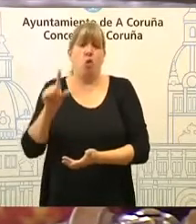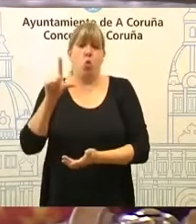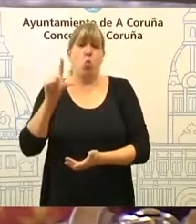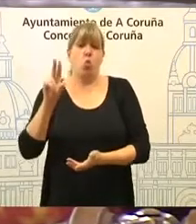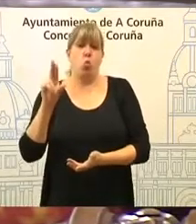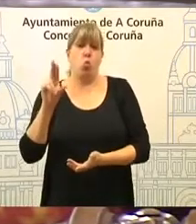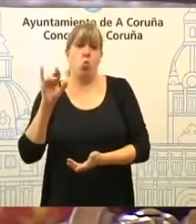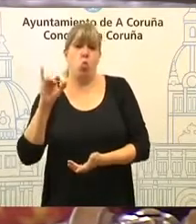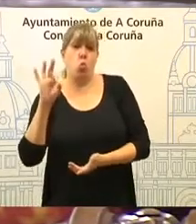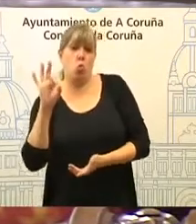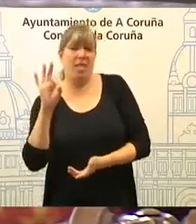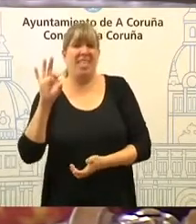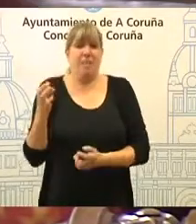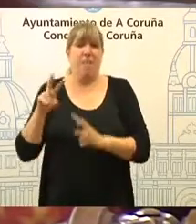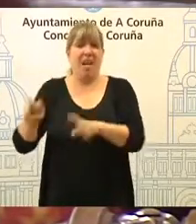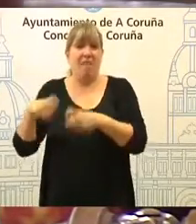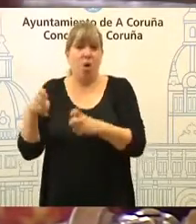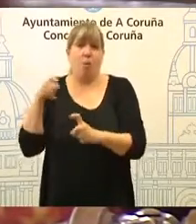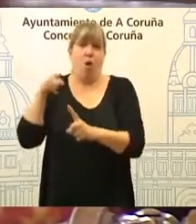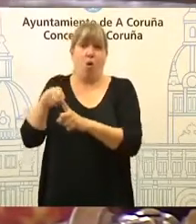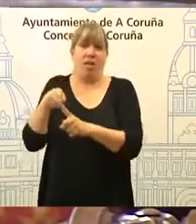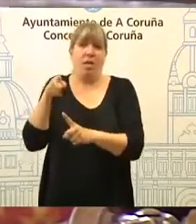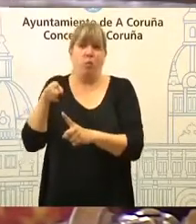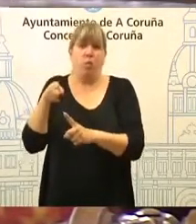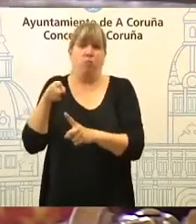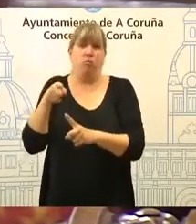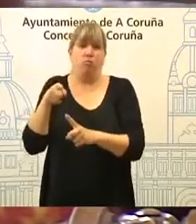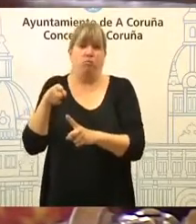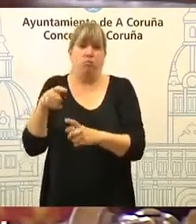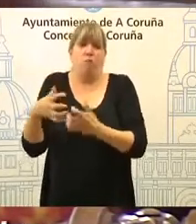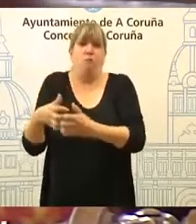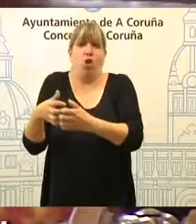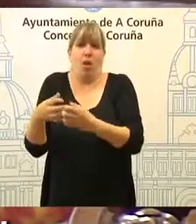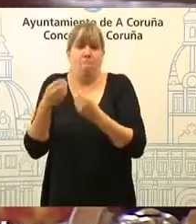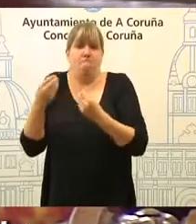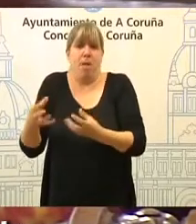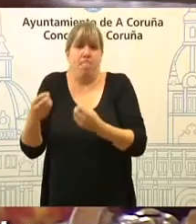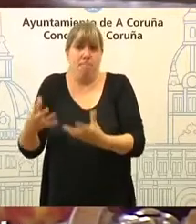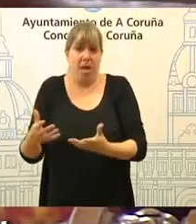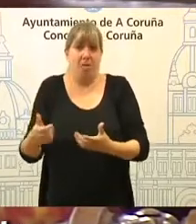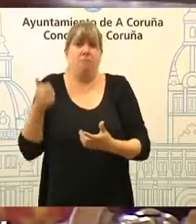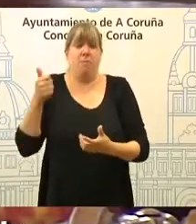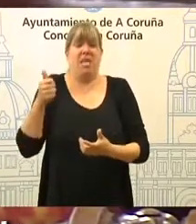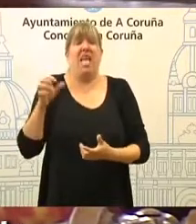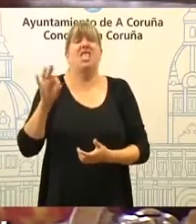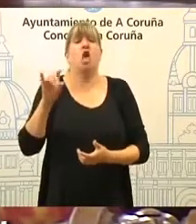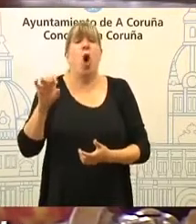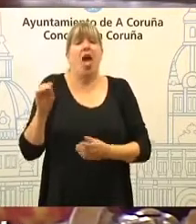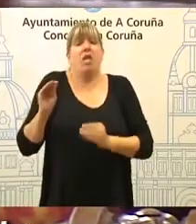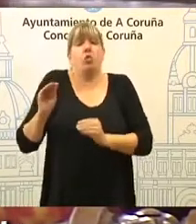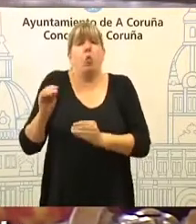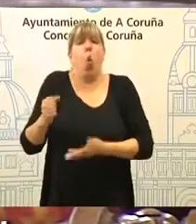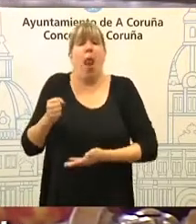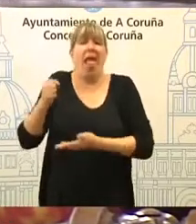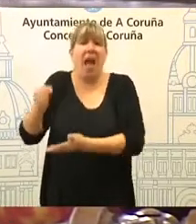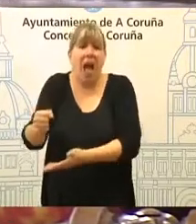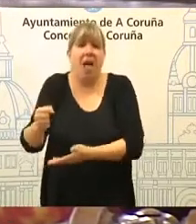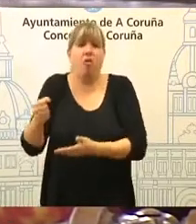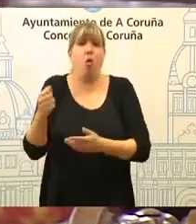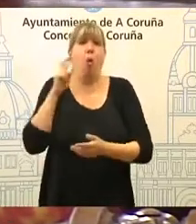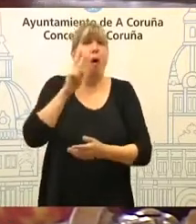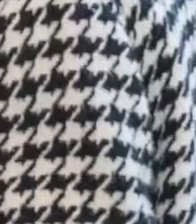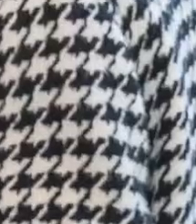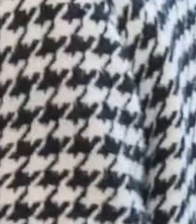que a Fundación poida cumprir o seu objetivo fundacional e que o legado de Xeoane estea conservado e poida ser exposto